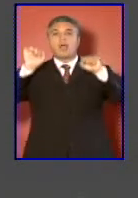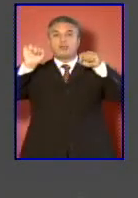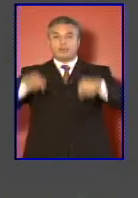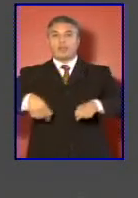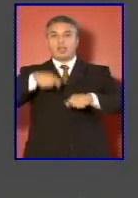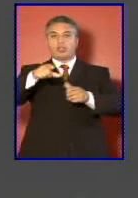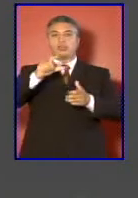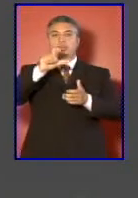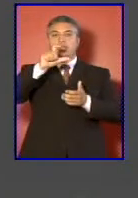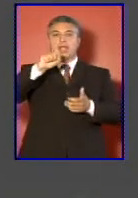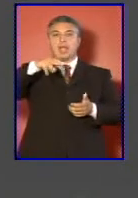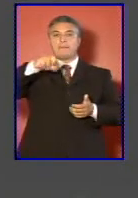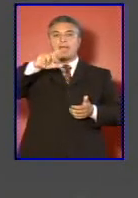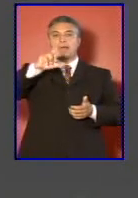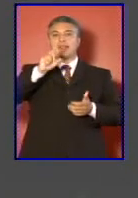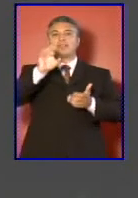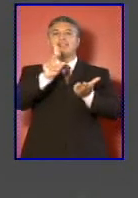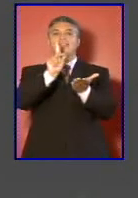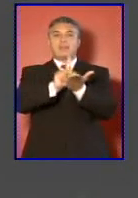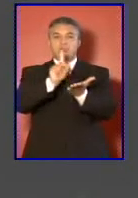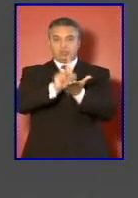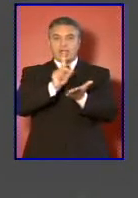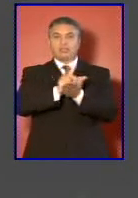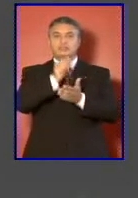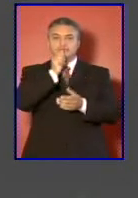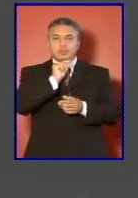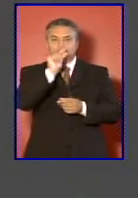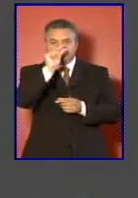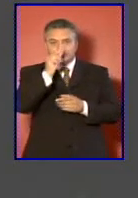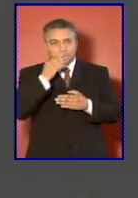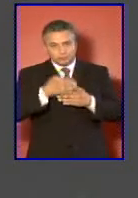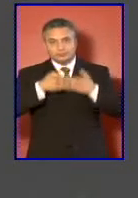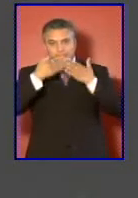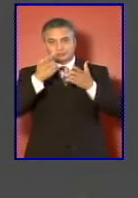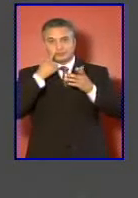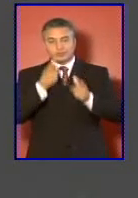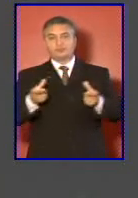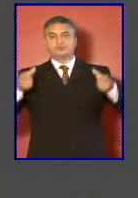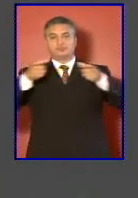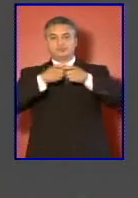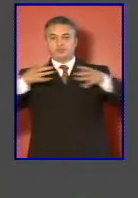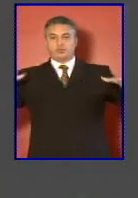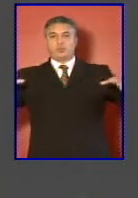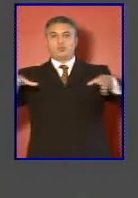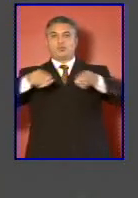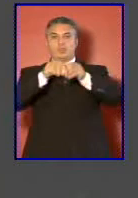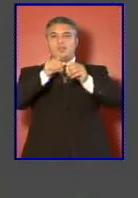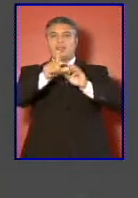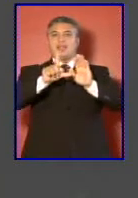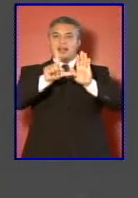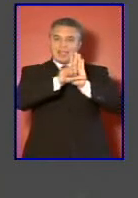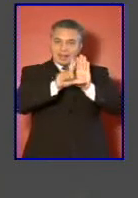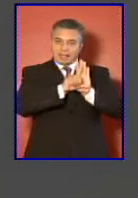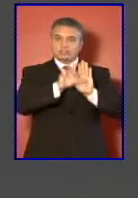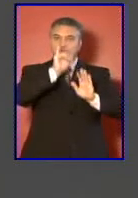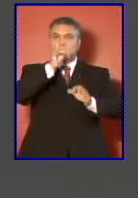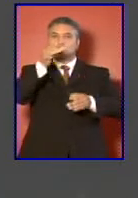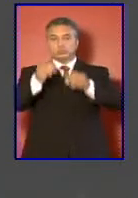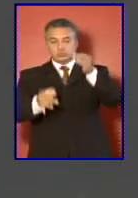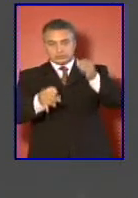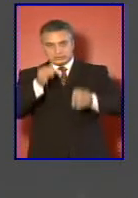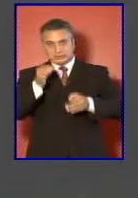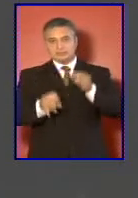Diputados y pronto a ser conocido por las Comisiones Unidas de Constitución Legislación y Justicia y Defensa